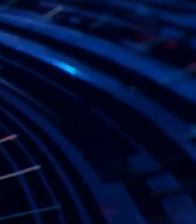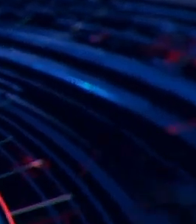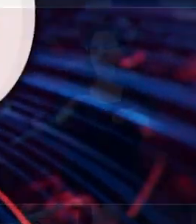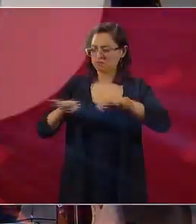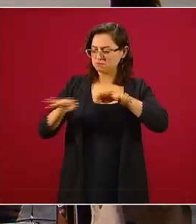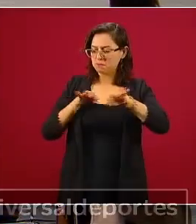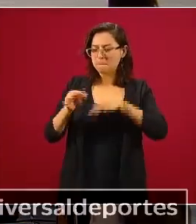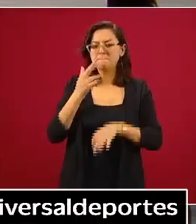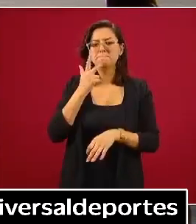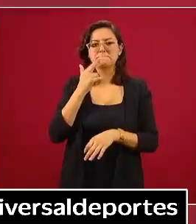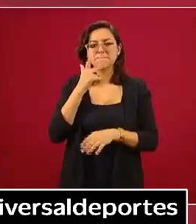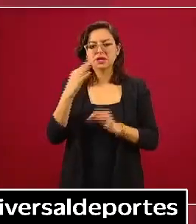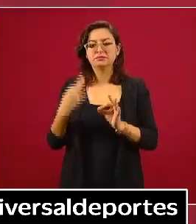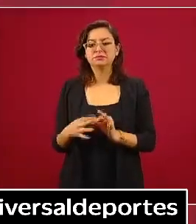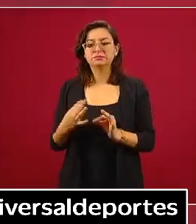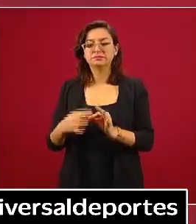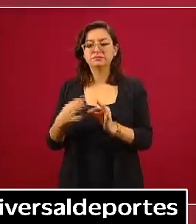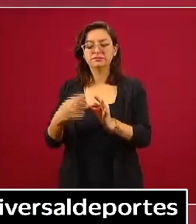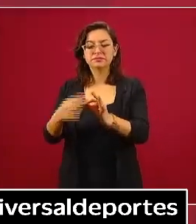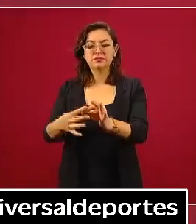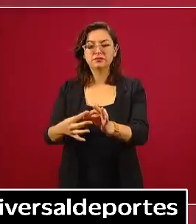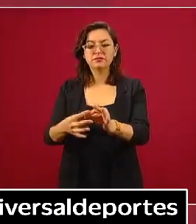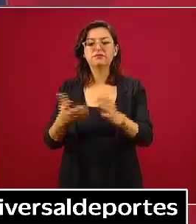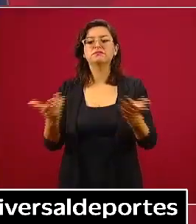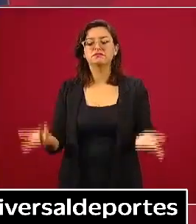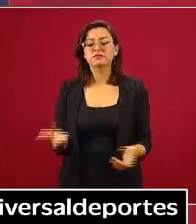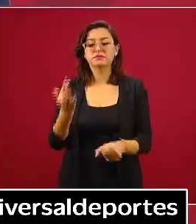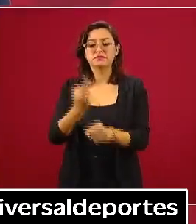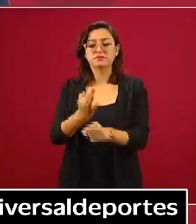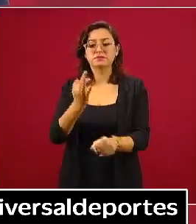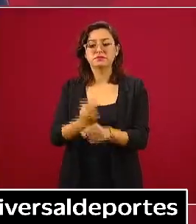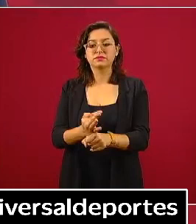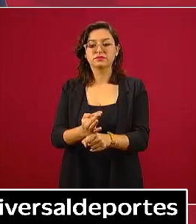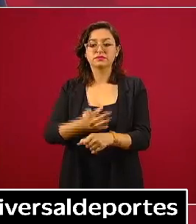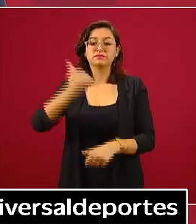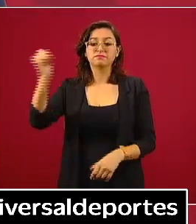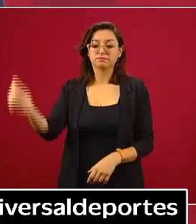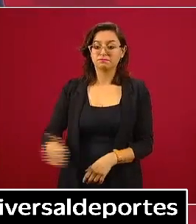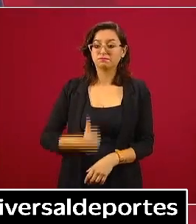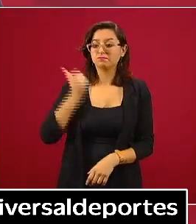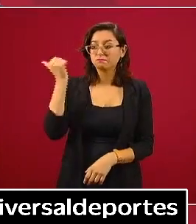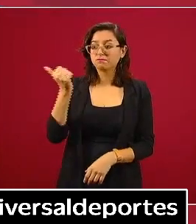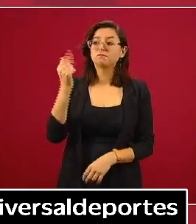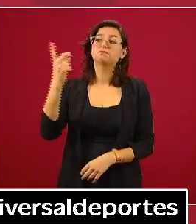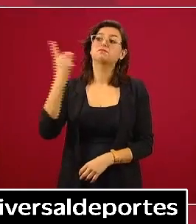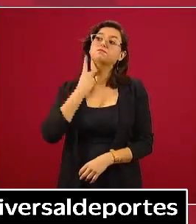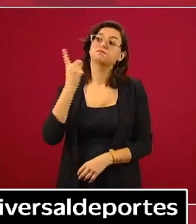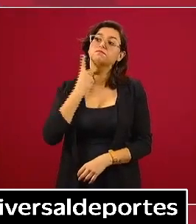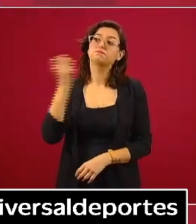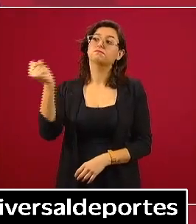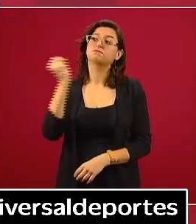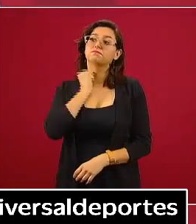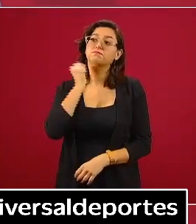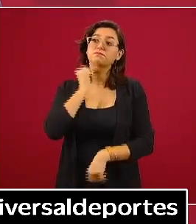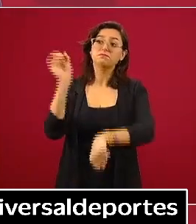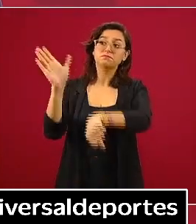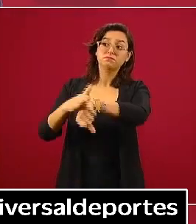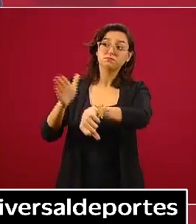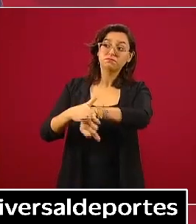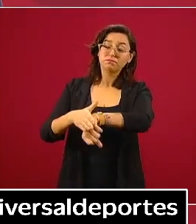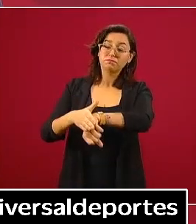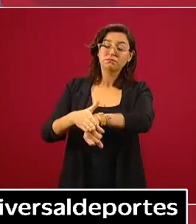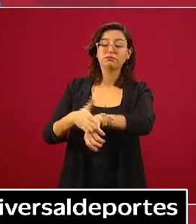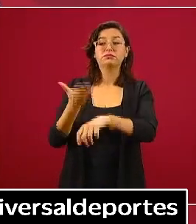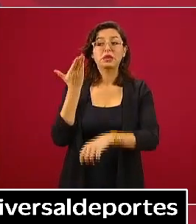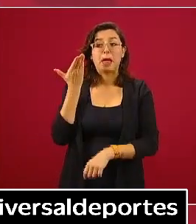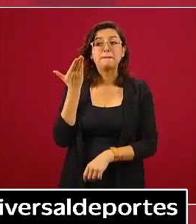Por eso aprovecho para pedirle a los legisladores que nos ayuden